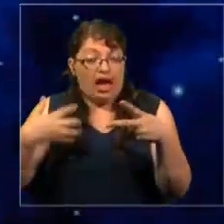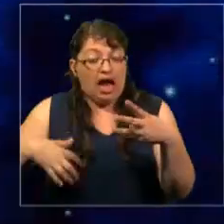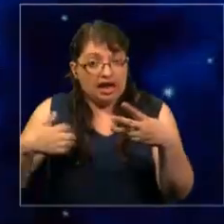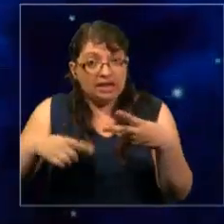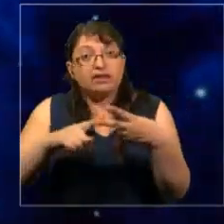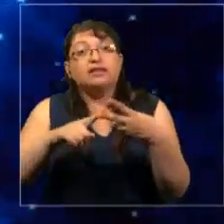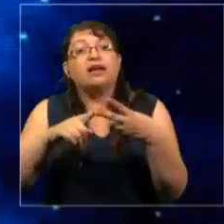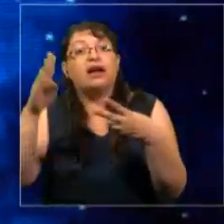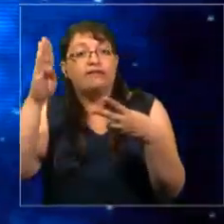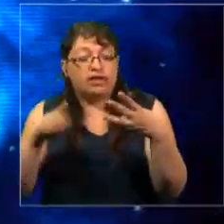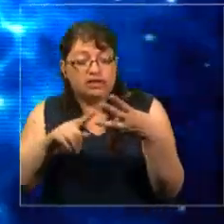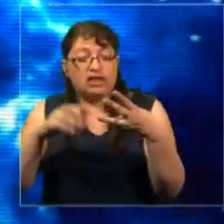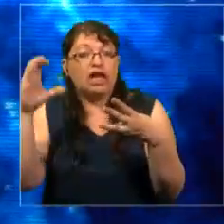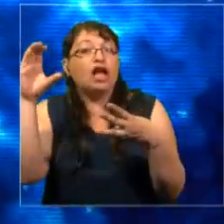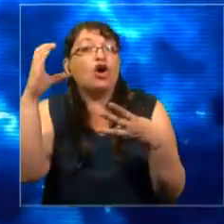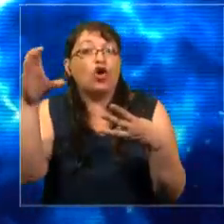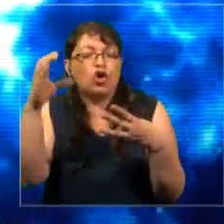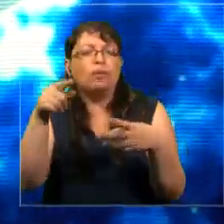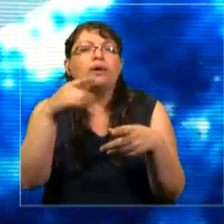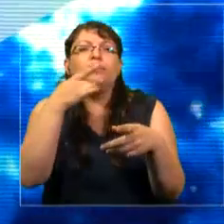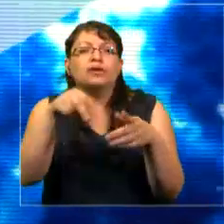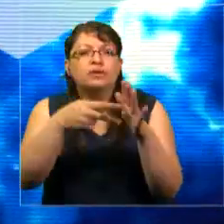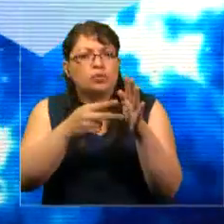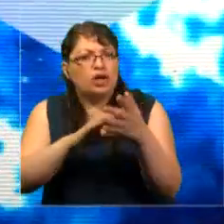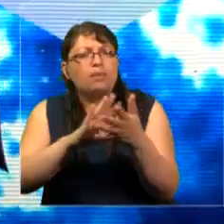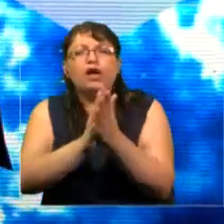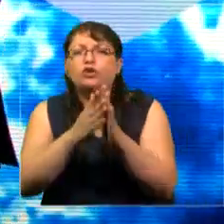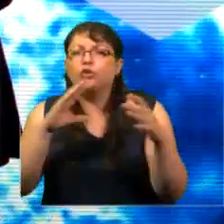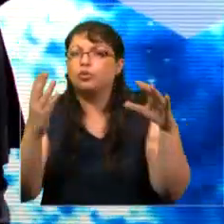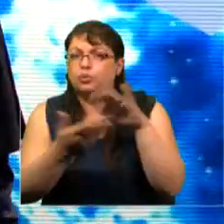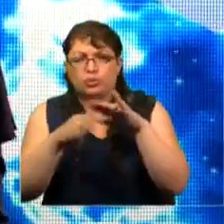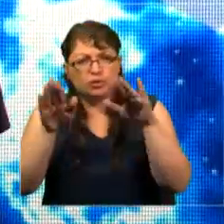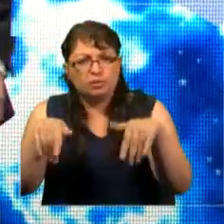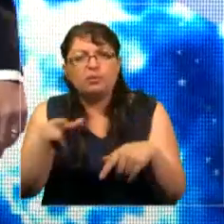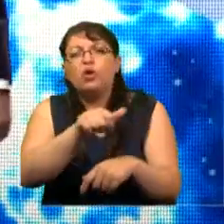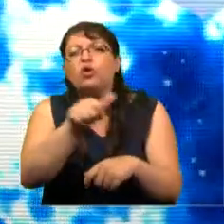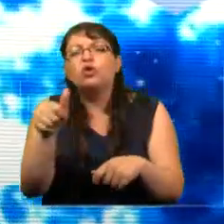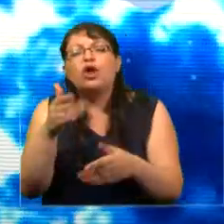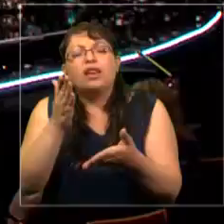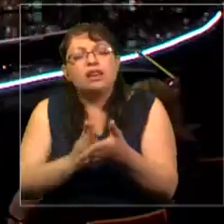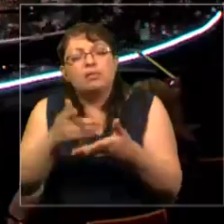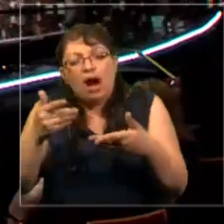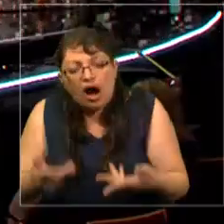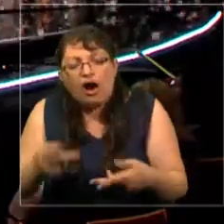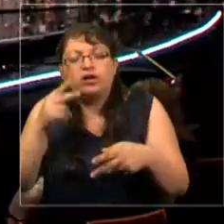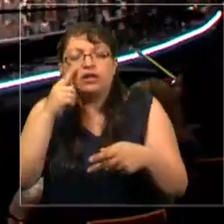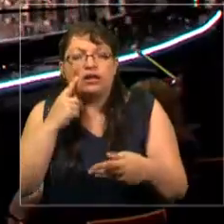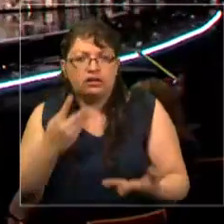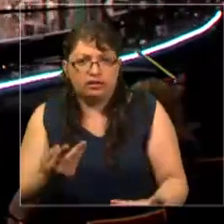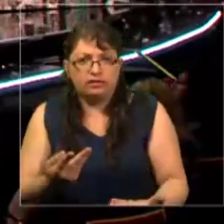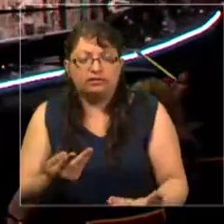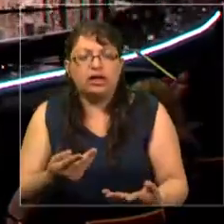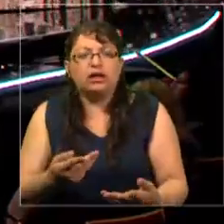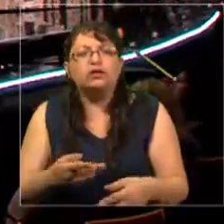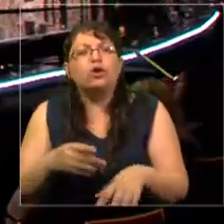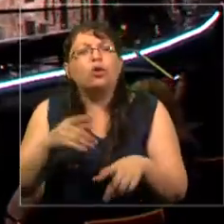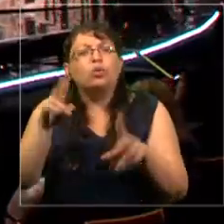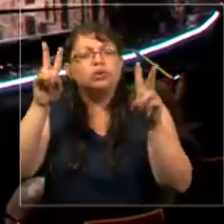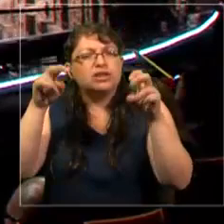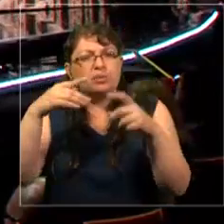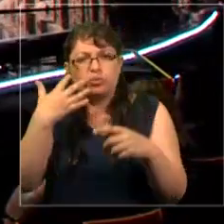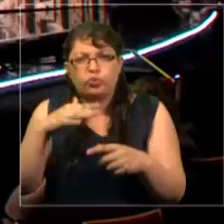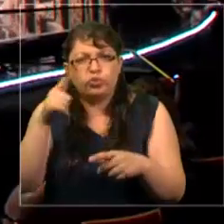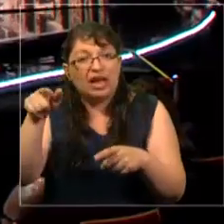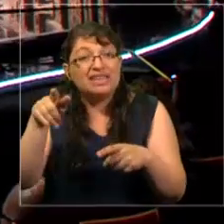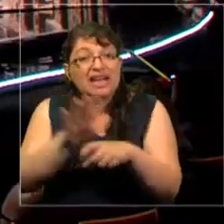Colombia y Brasil. Este problema es mundial. Todos tenemos que tratarlo ahora. Un aspecto clave de la película